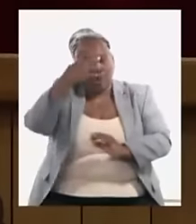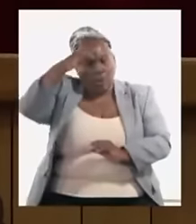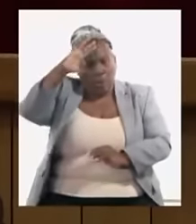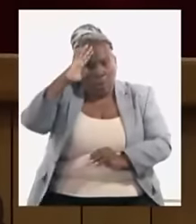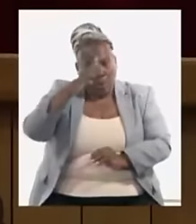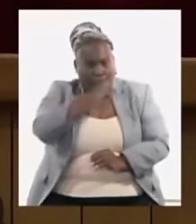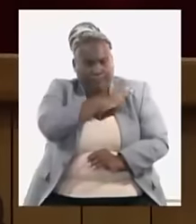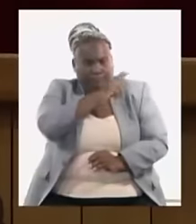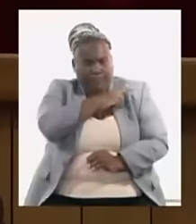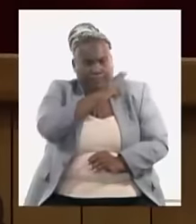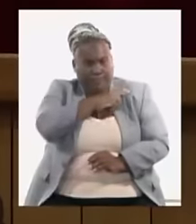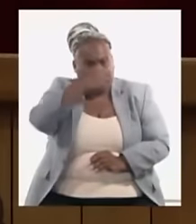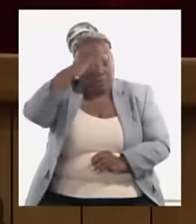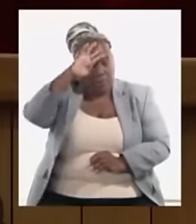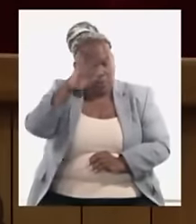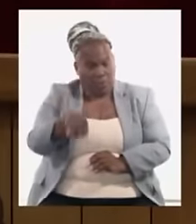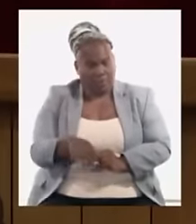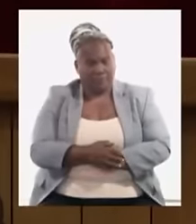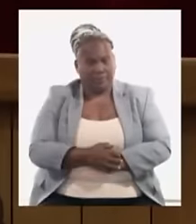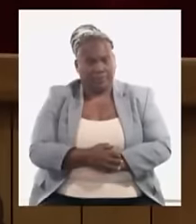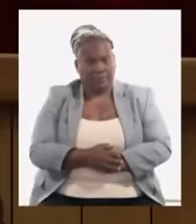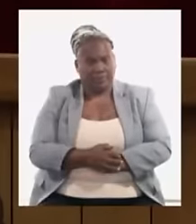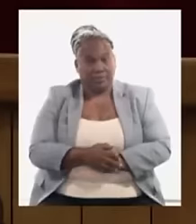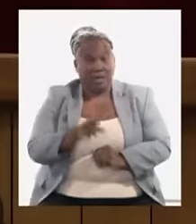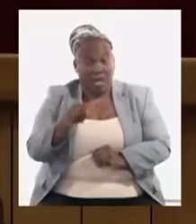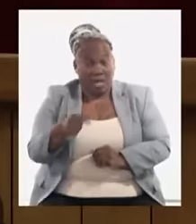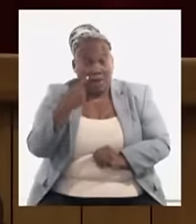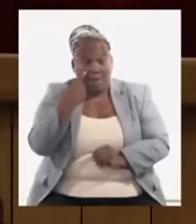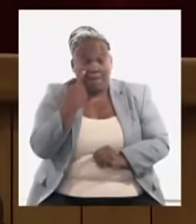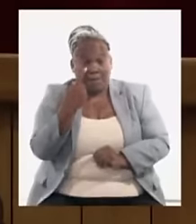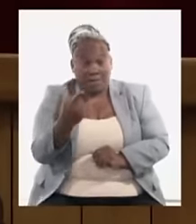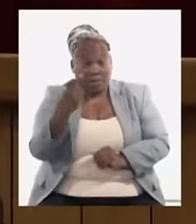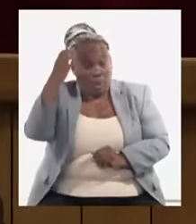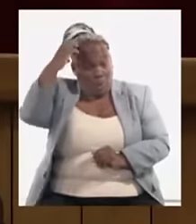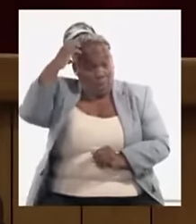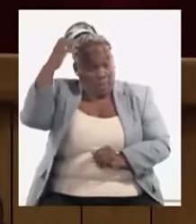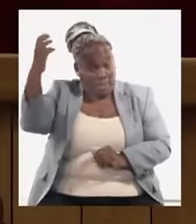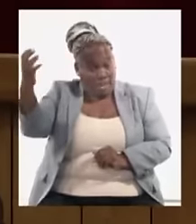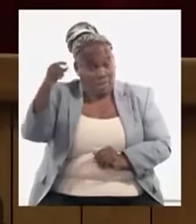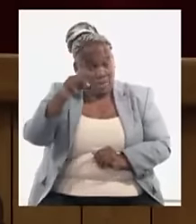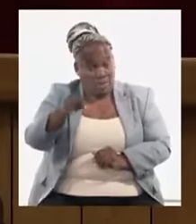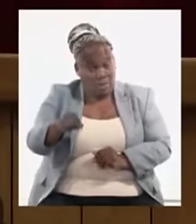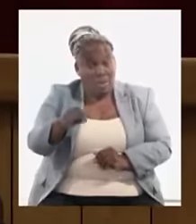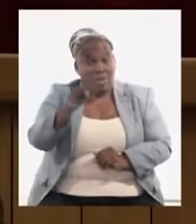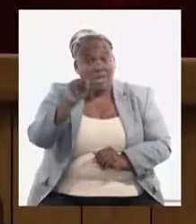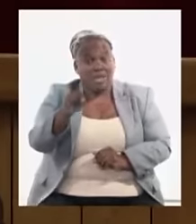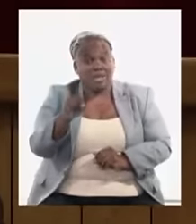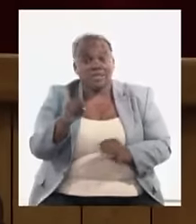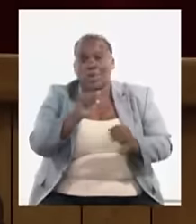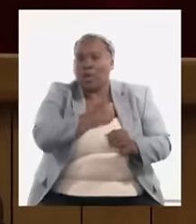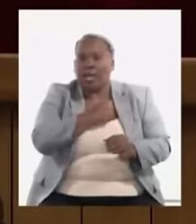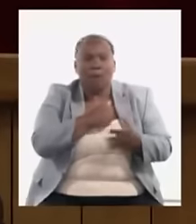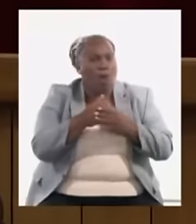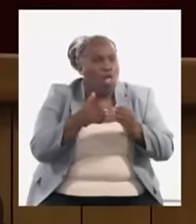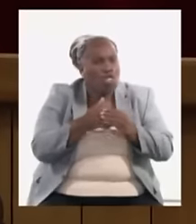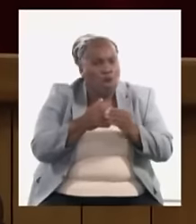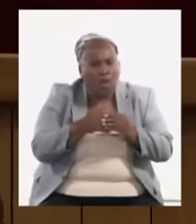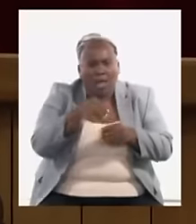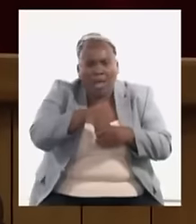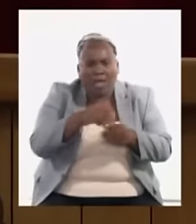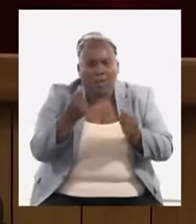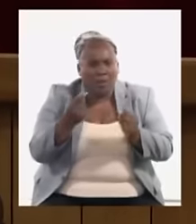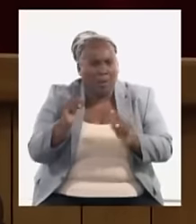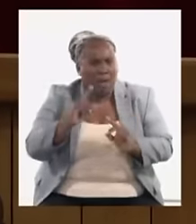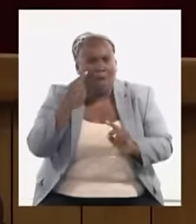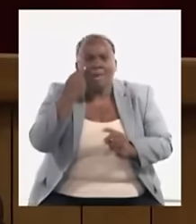del país de que para nada la visión de este gobierno es ir a dolarizar la economía no no es